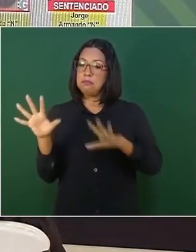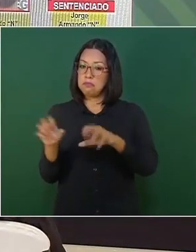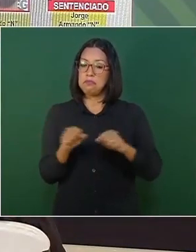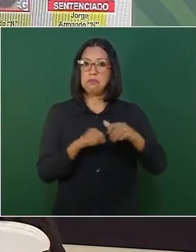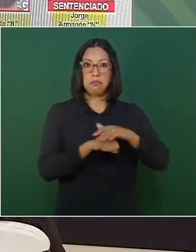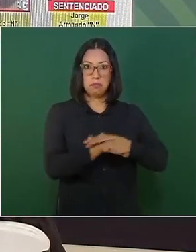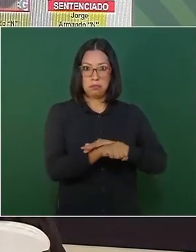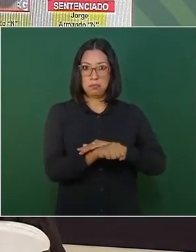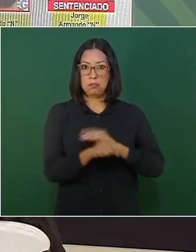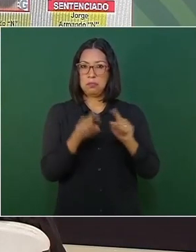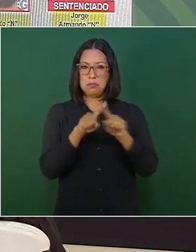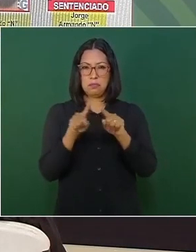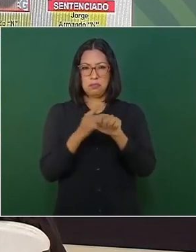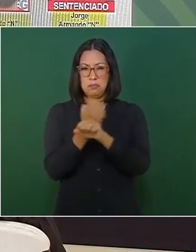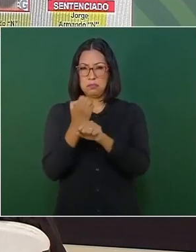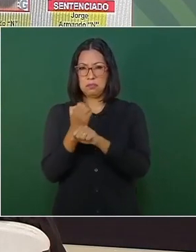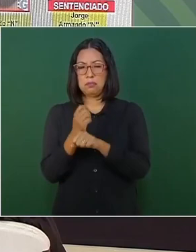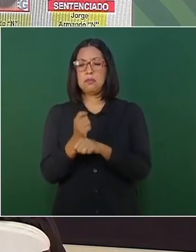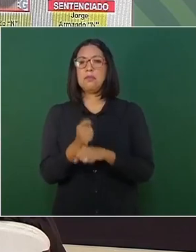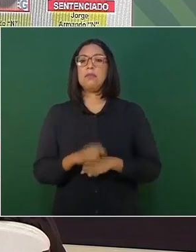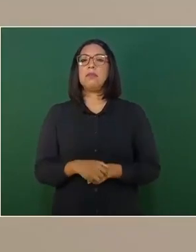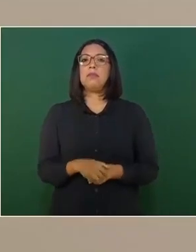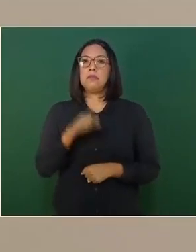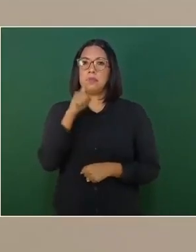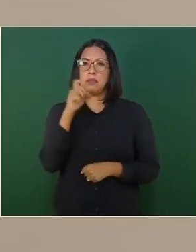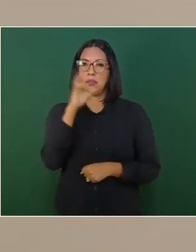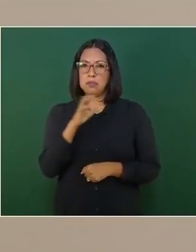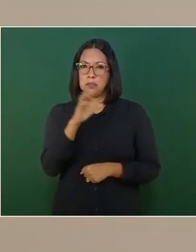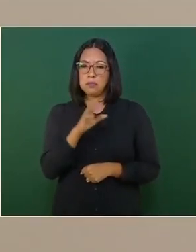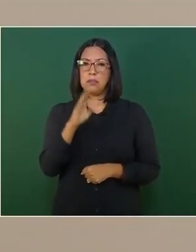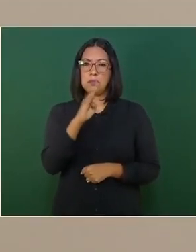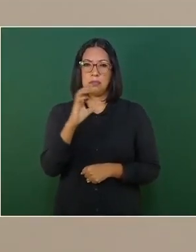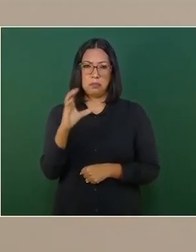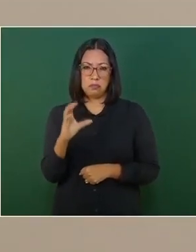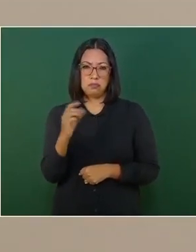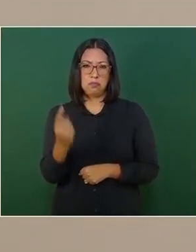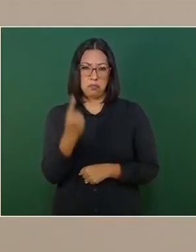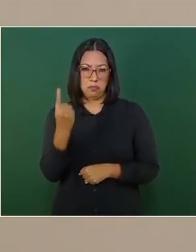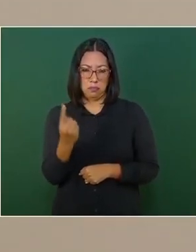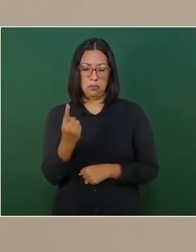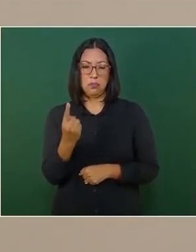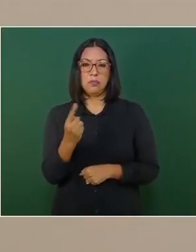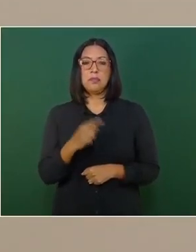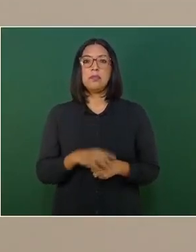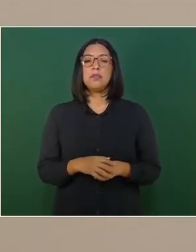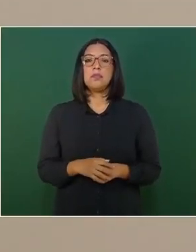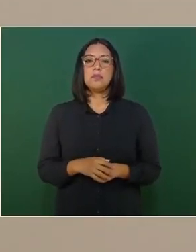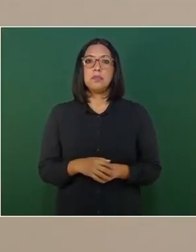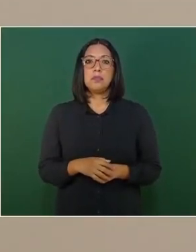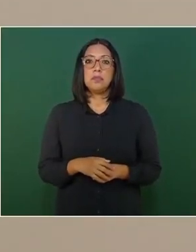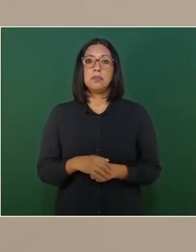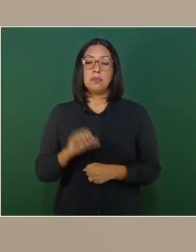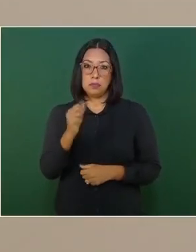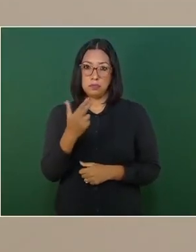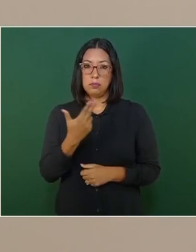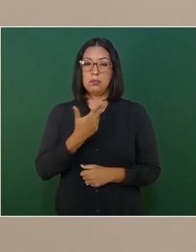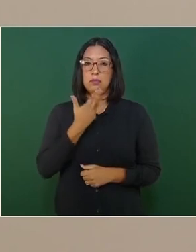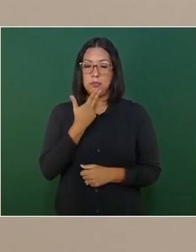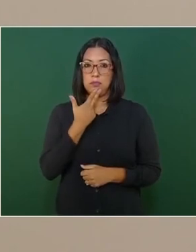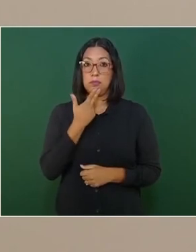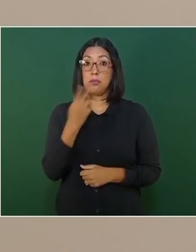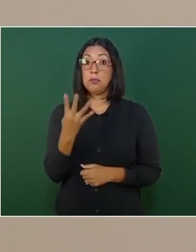diferentes entidades, en Aguascalientes 1, en Baja California 1, un sentenciado, en Chihuahua